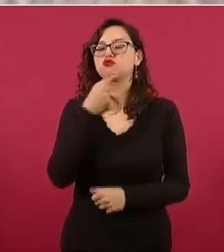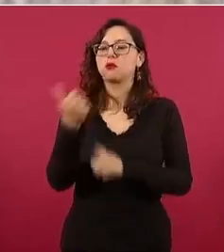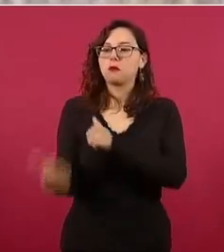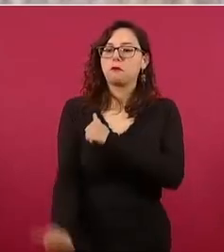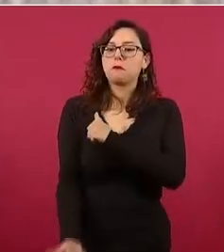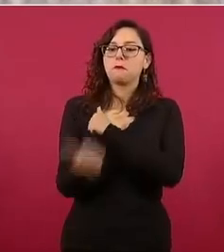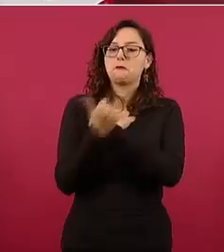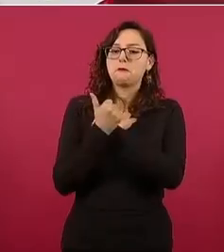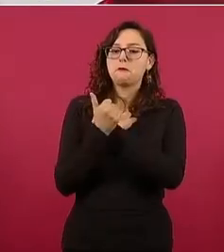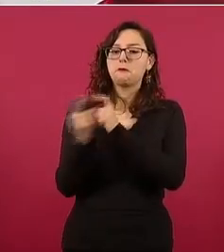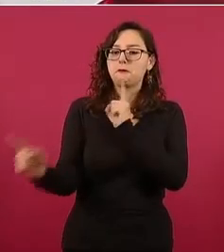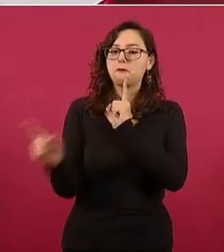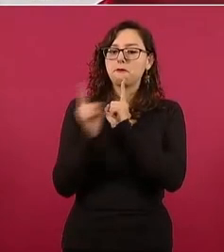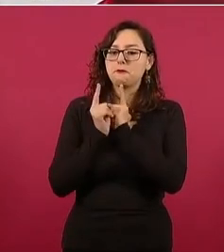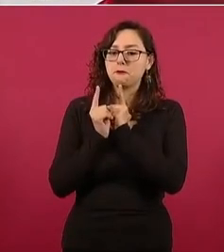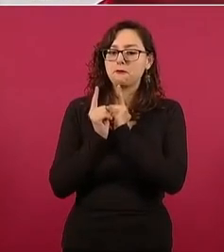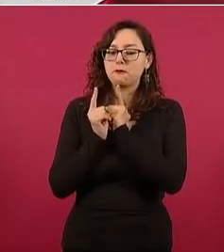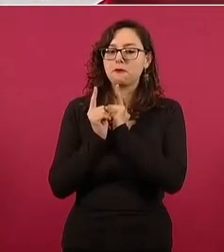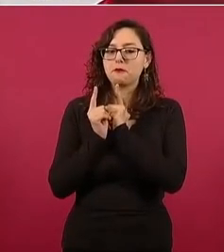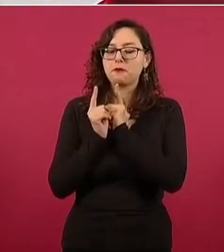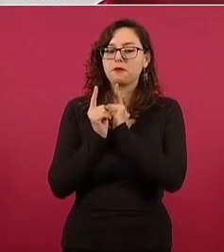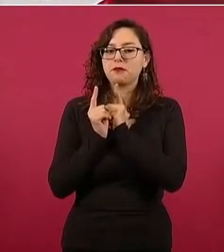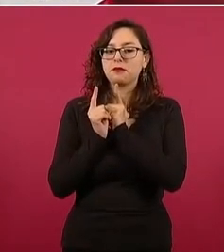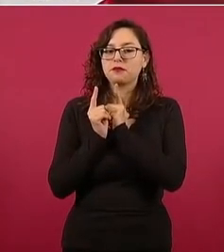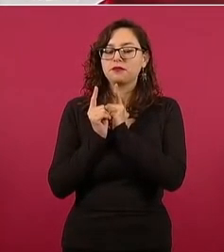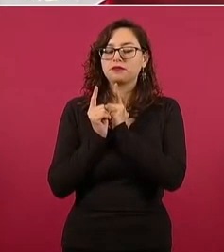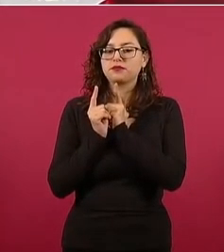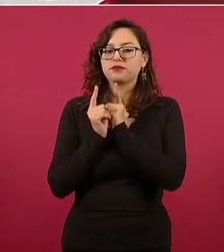afuera,